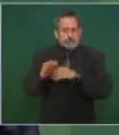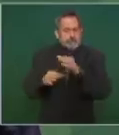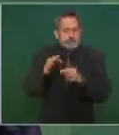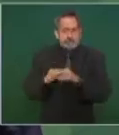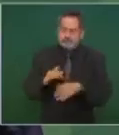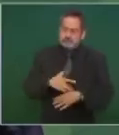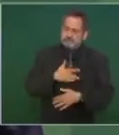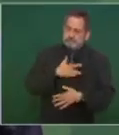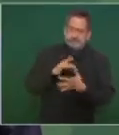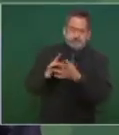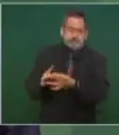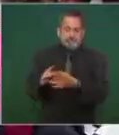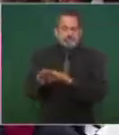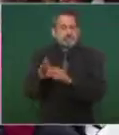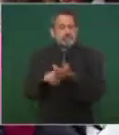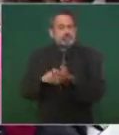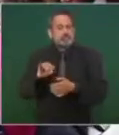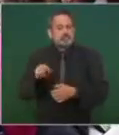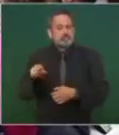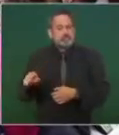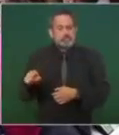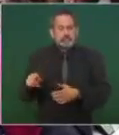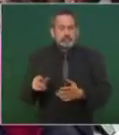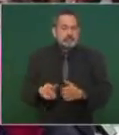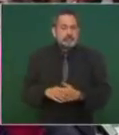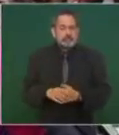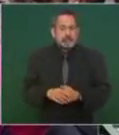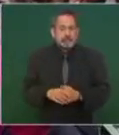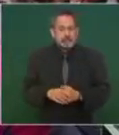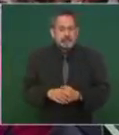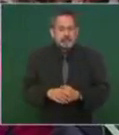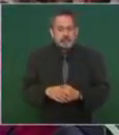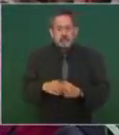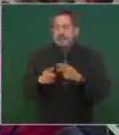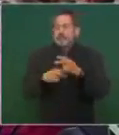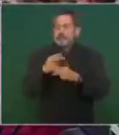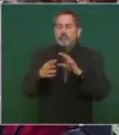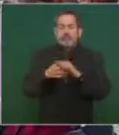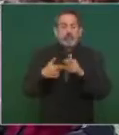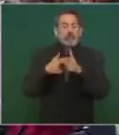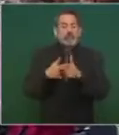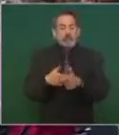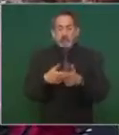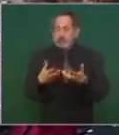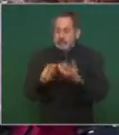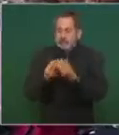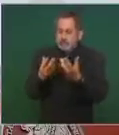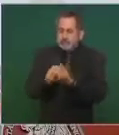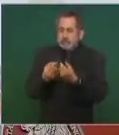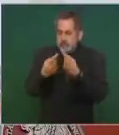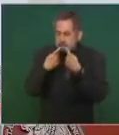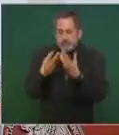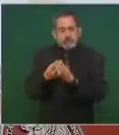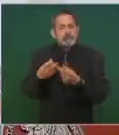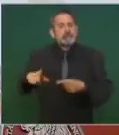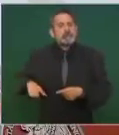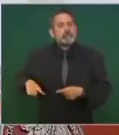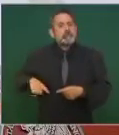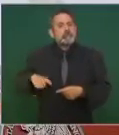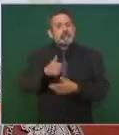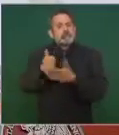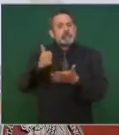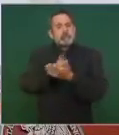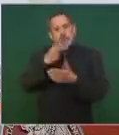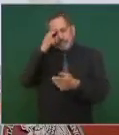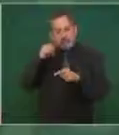humanitaria y se va a seguir haciendo por parte del gobierno de la